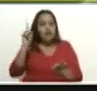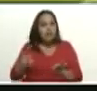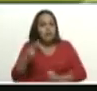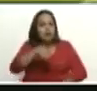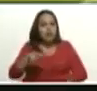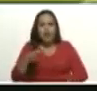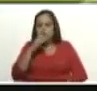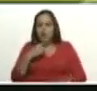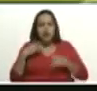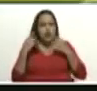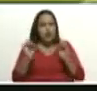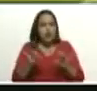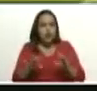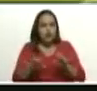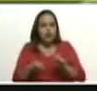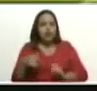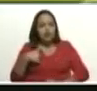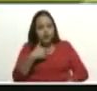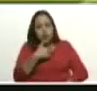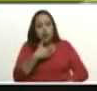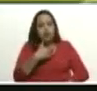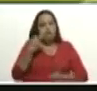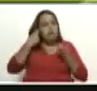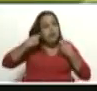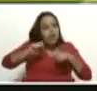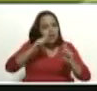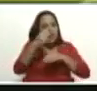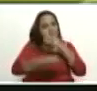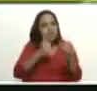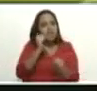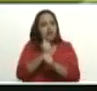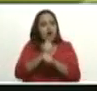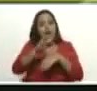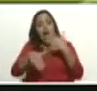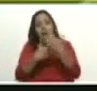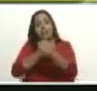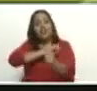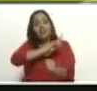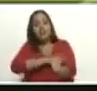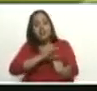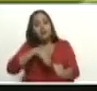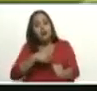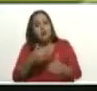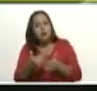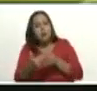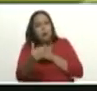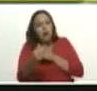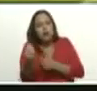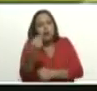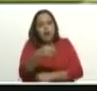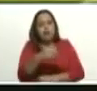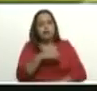Yo trato de hacer mi parte, hasta donde las fuerzas me dan y un poquito más allá.